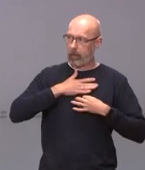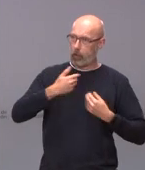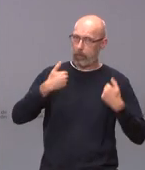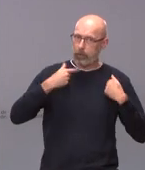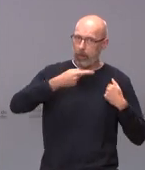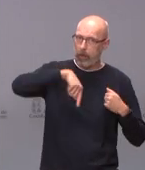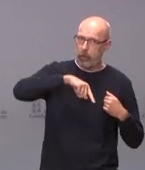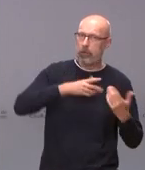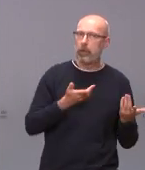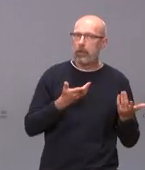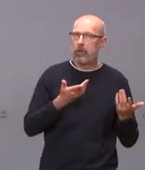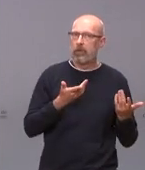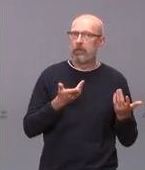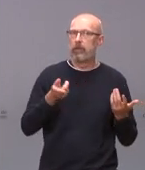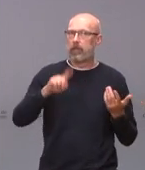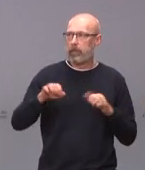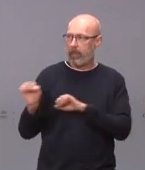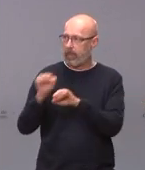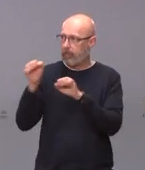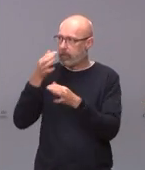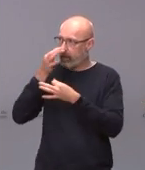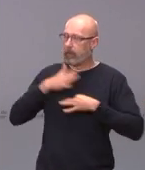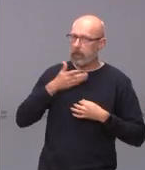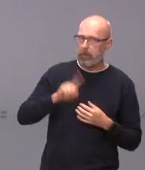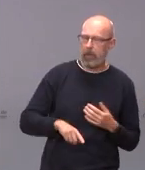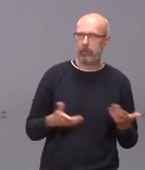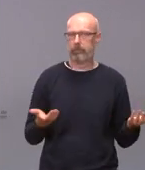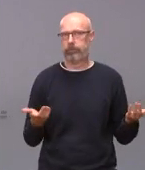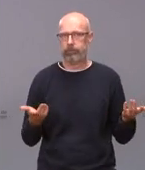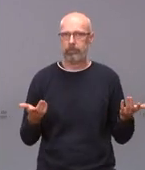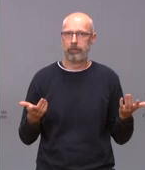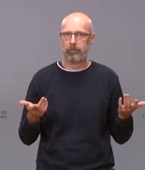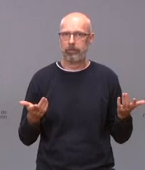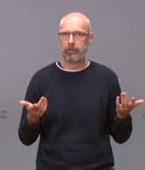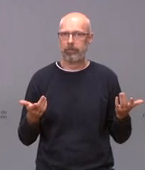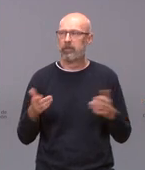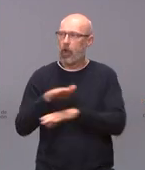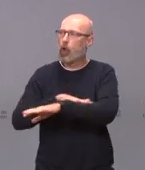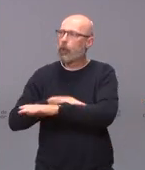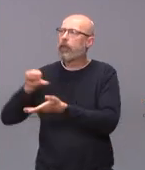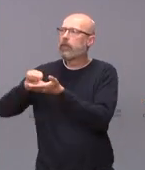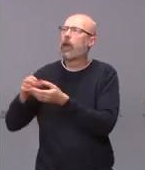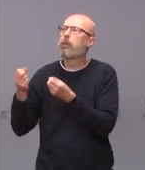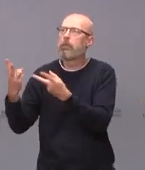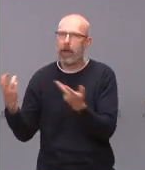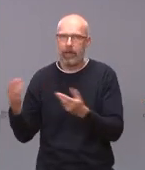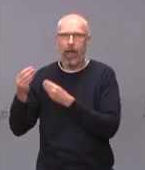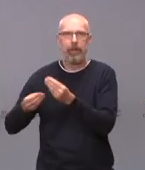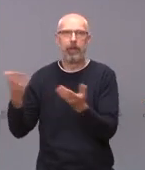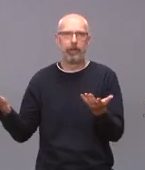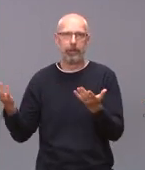subcontratar la defensa lo que no sé muy bien es para qué está el gobierno central es es de una